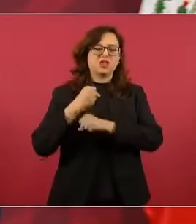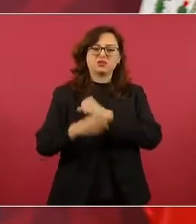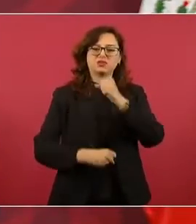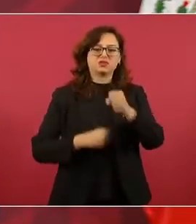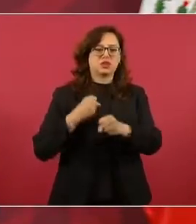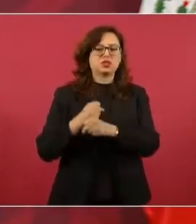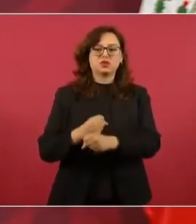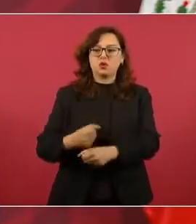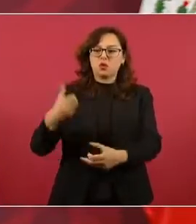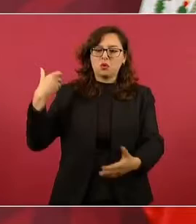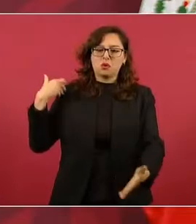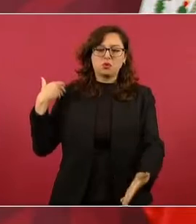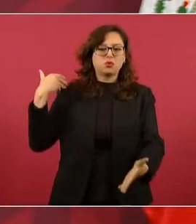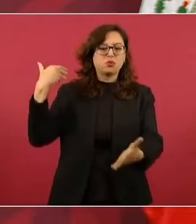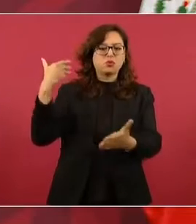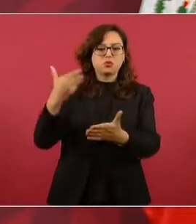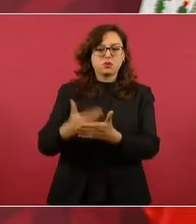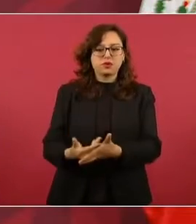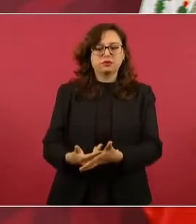bien cómo